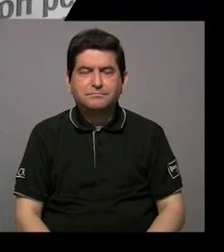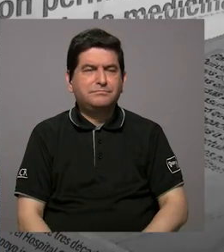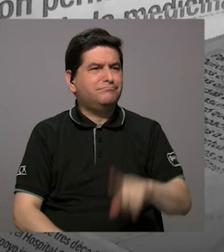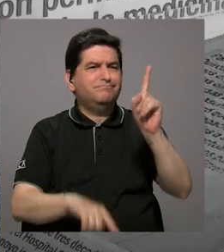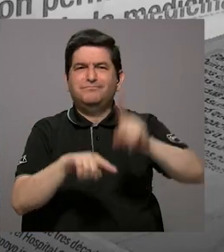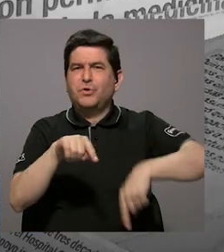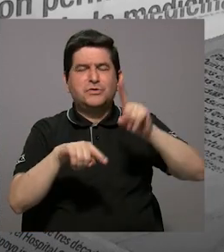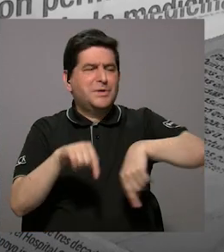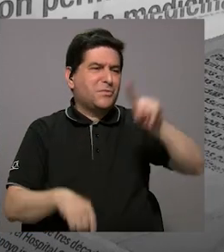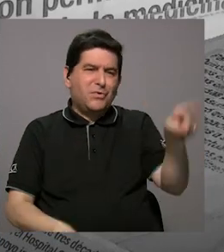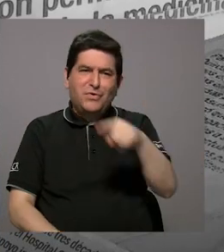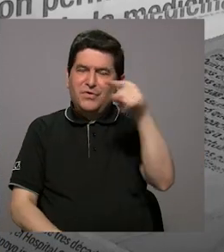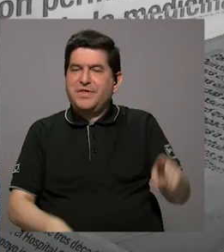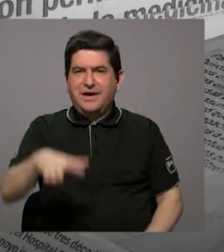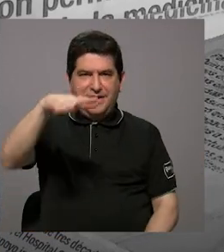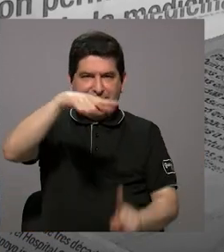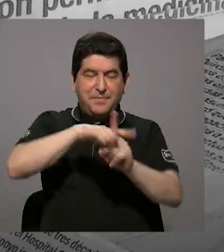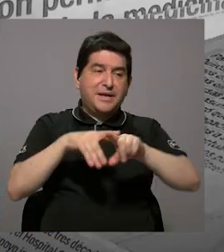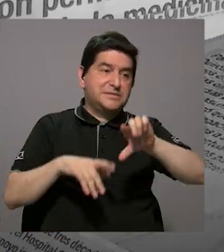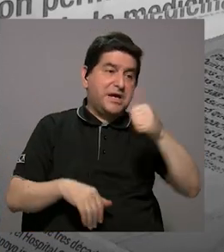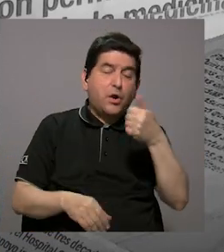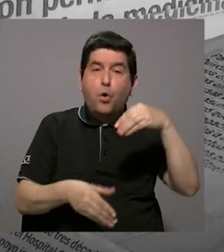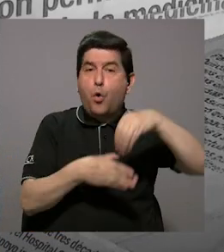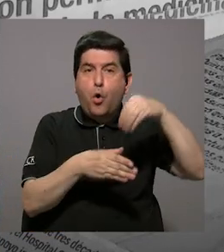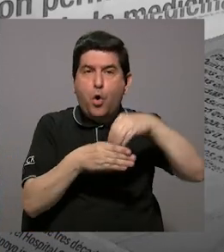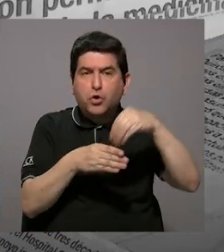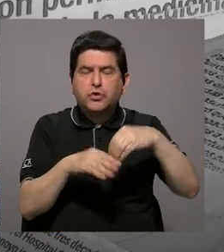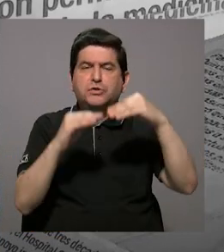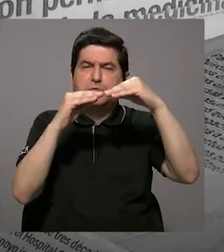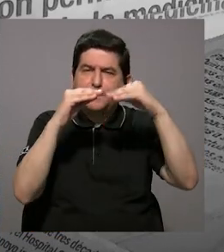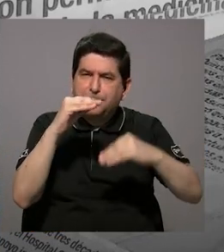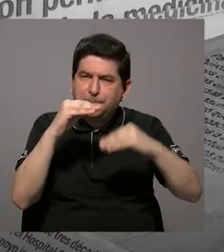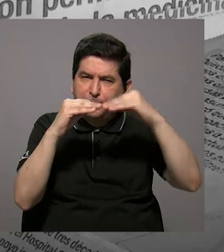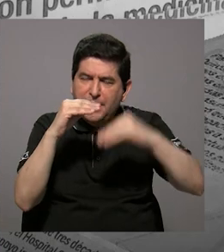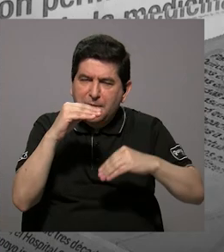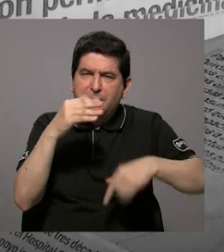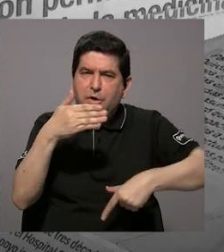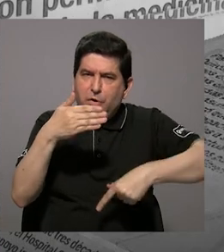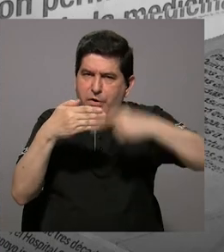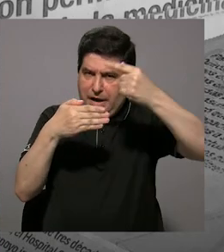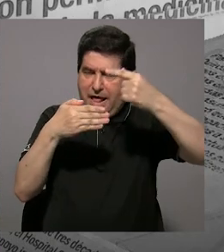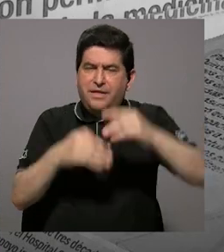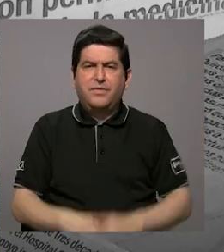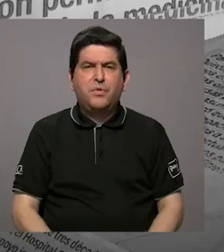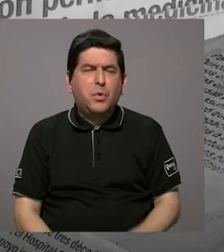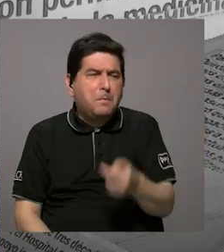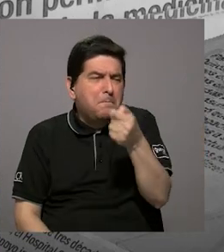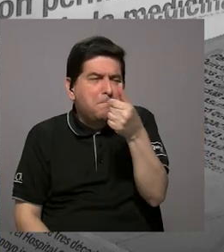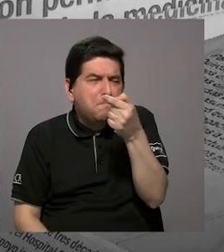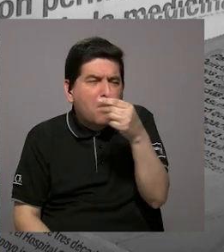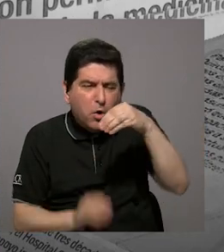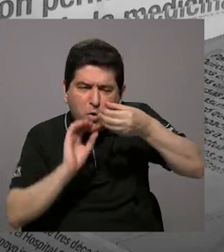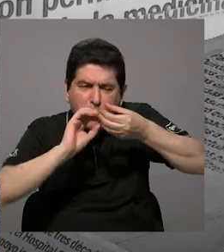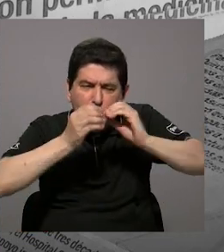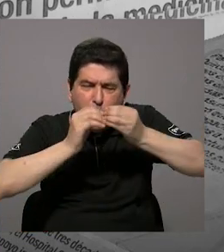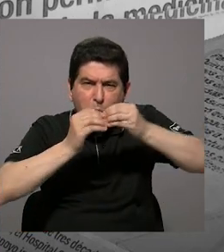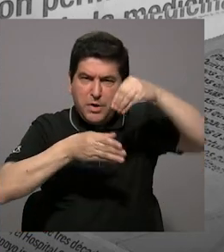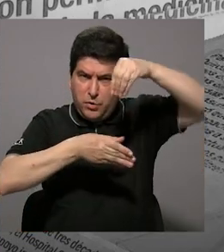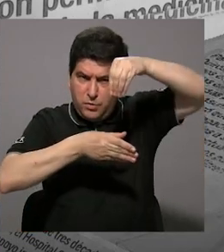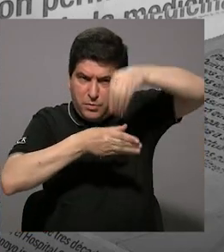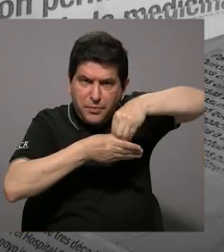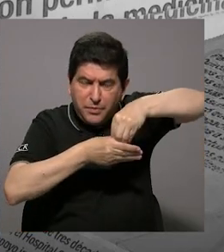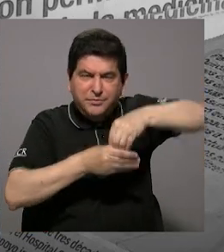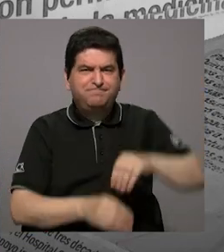no se podía descartar también la presencia de otros componentes minoritarios que por su muy baja concentración